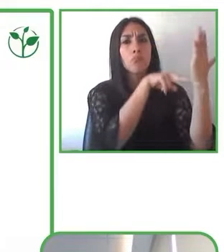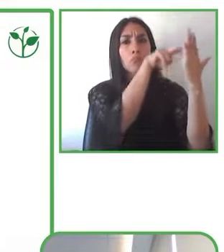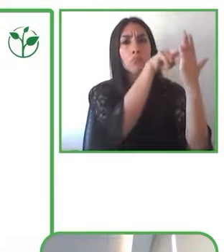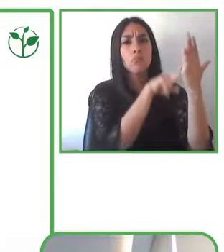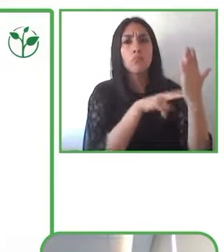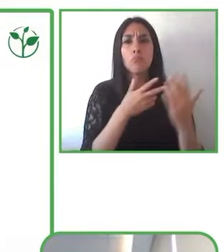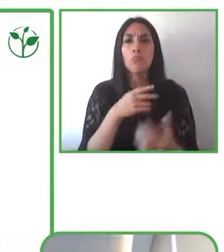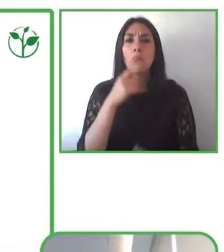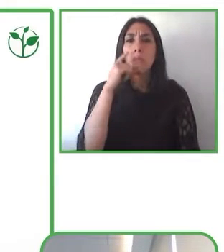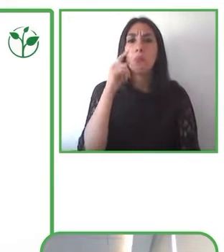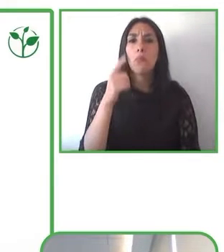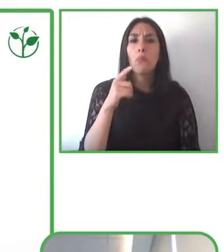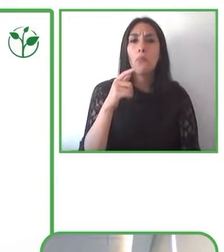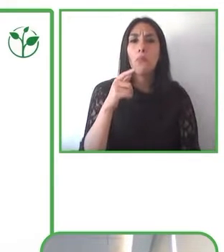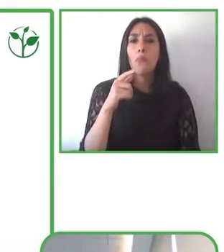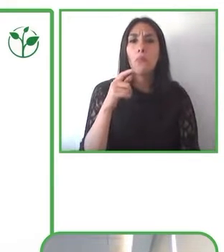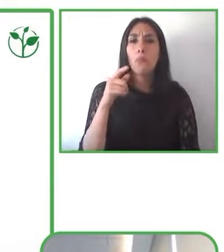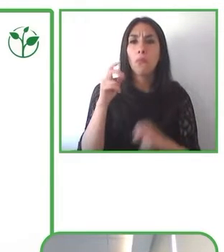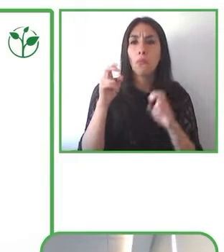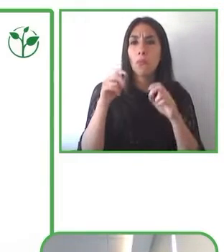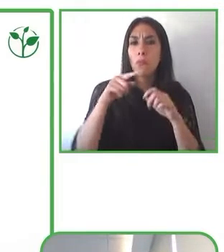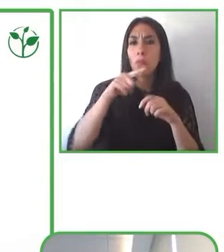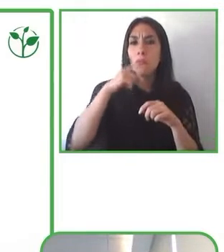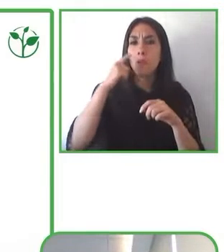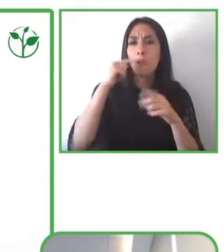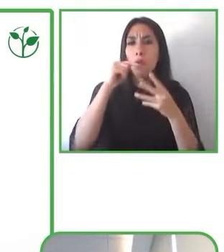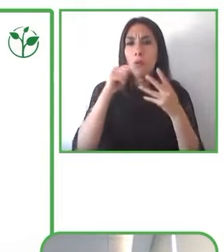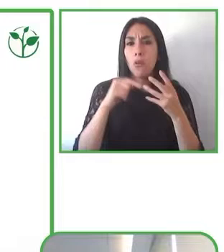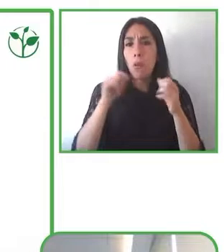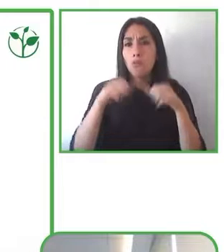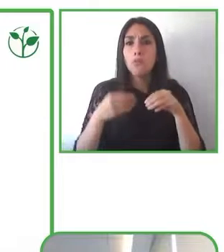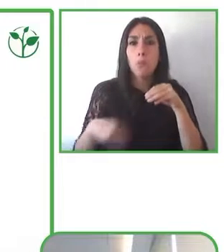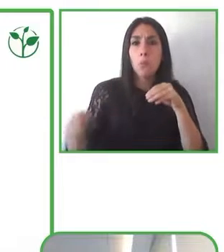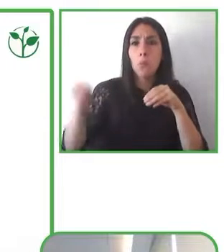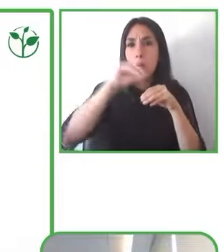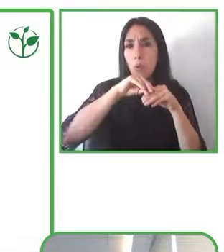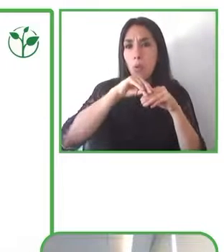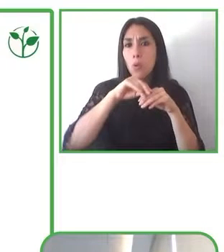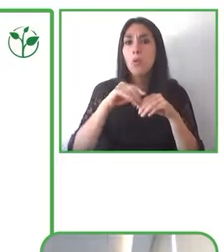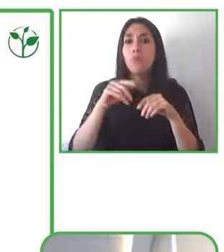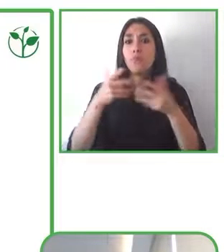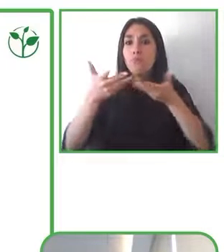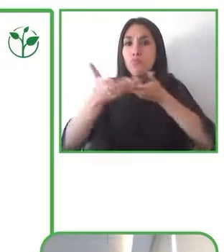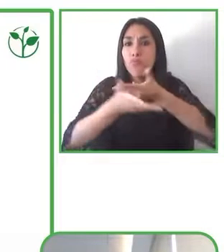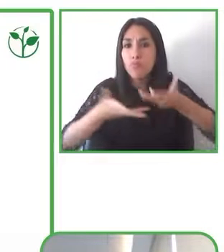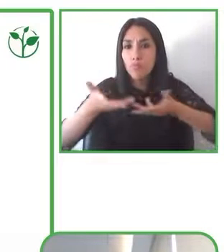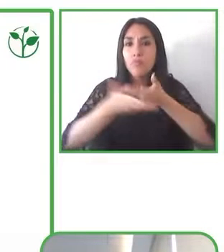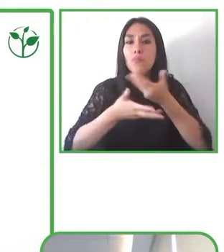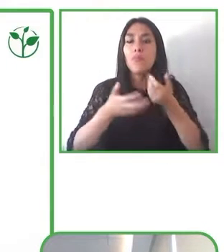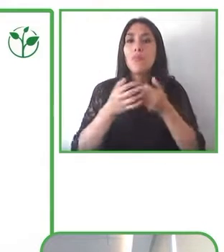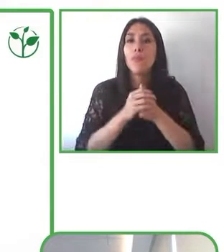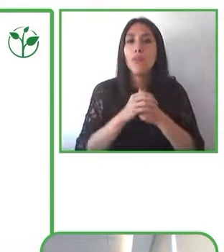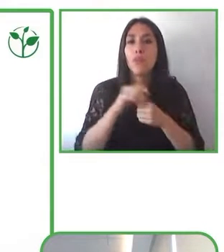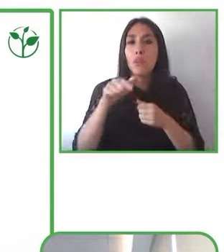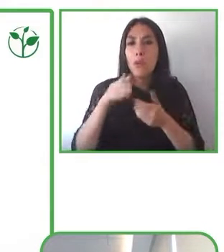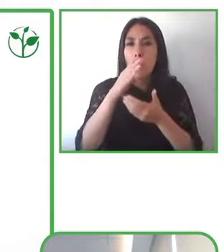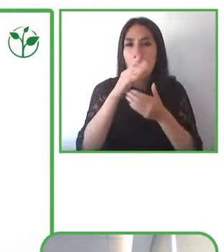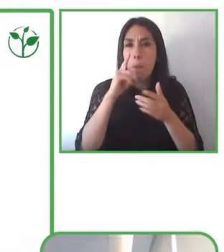hoy día más siempre actualizado y dividido por temas para hacer una mayor facilidad en la